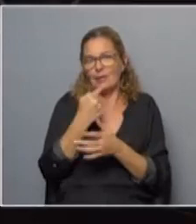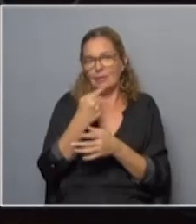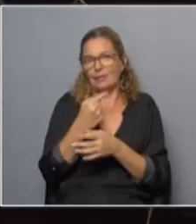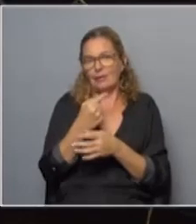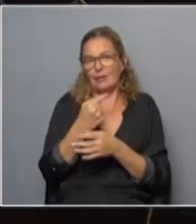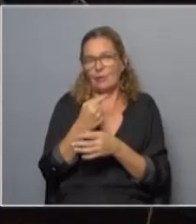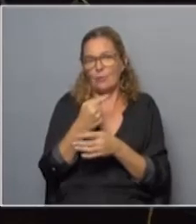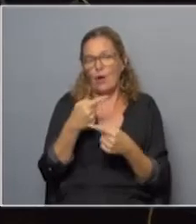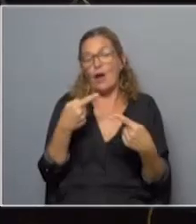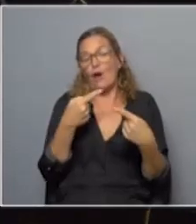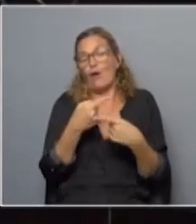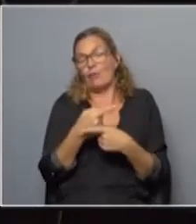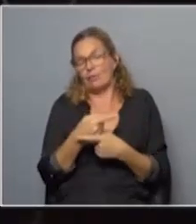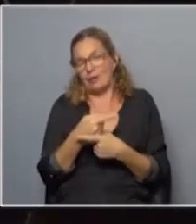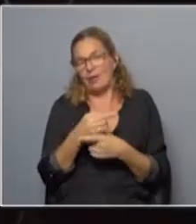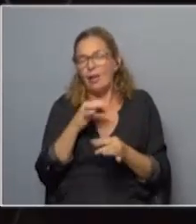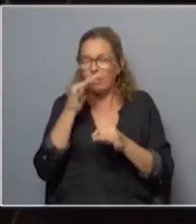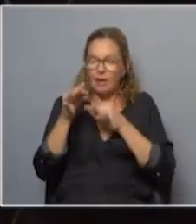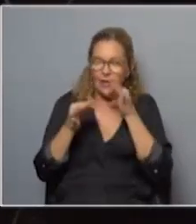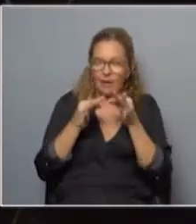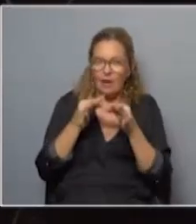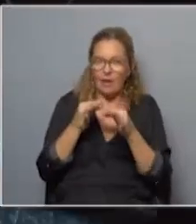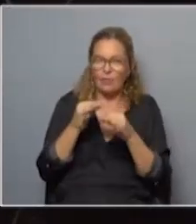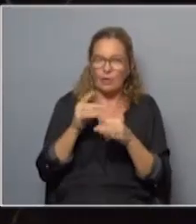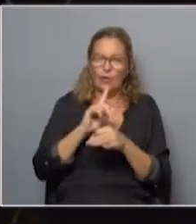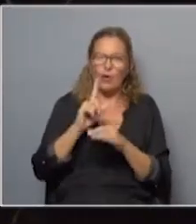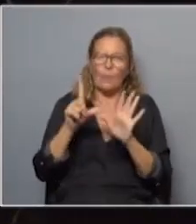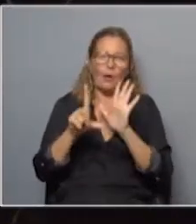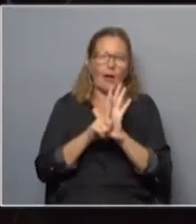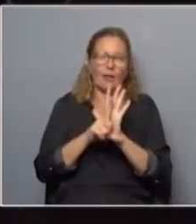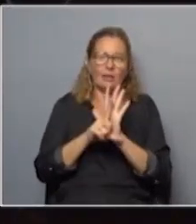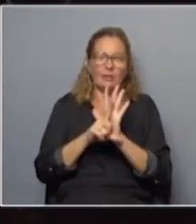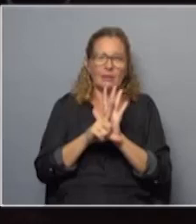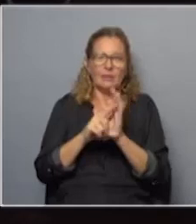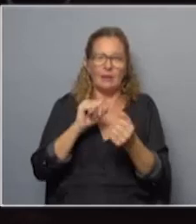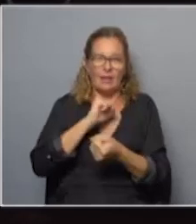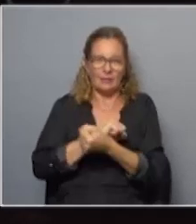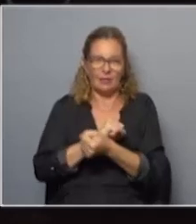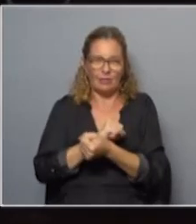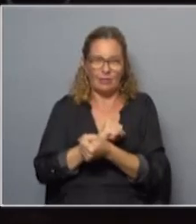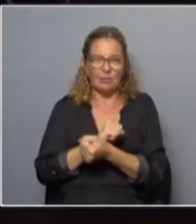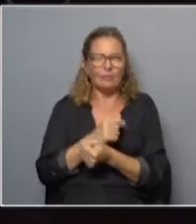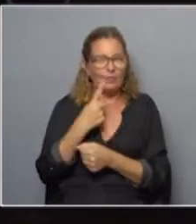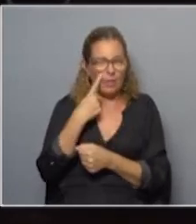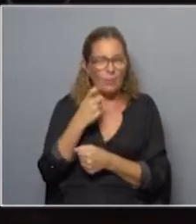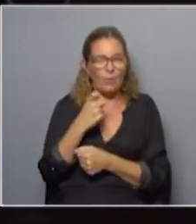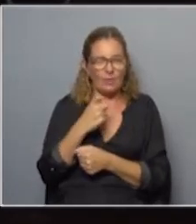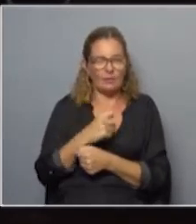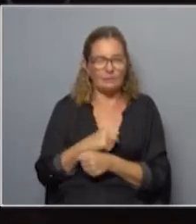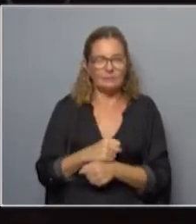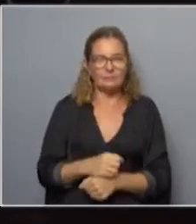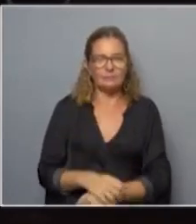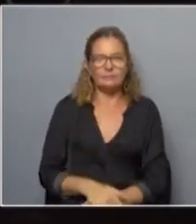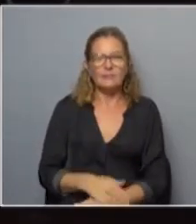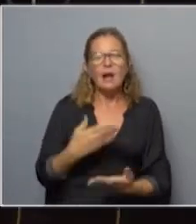presunción en contra y han declarado la ilegalidad por ejemplo de las detenciones lo cual lo estamos viendo muy bien hablando